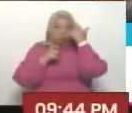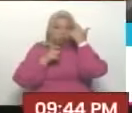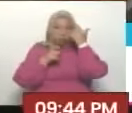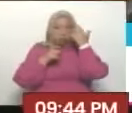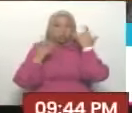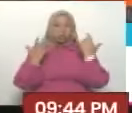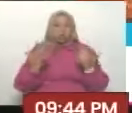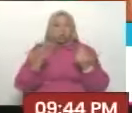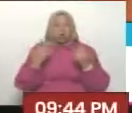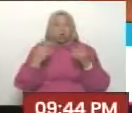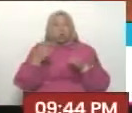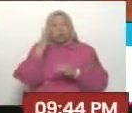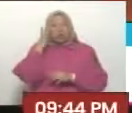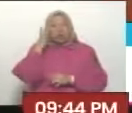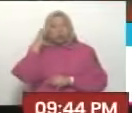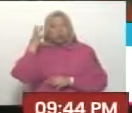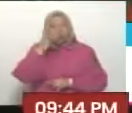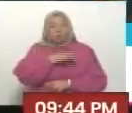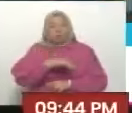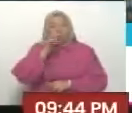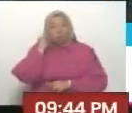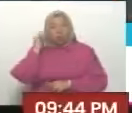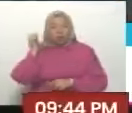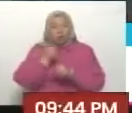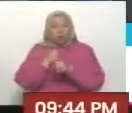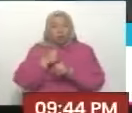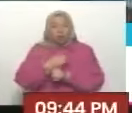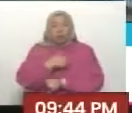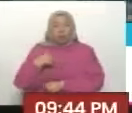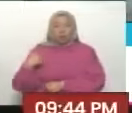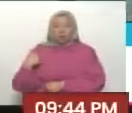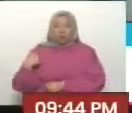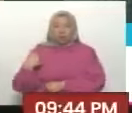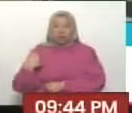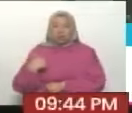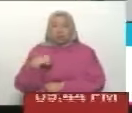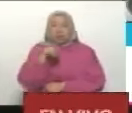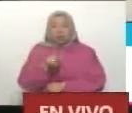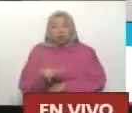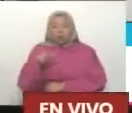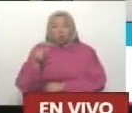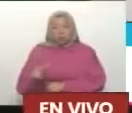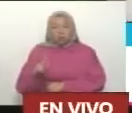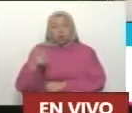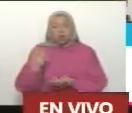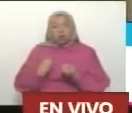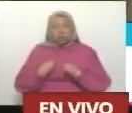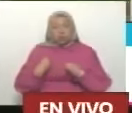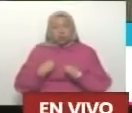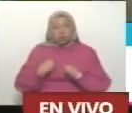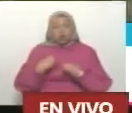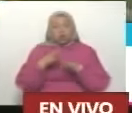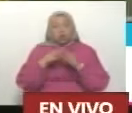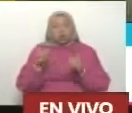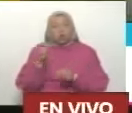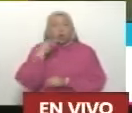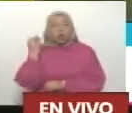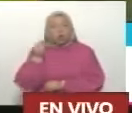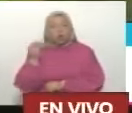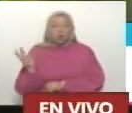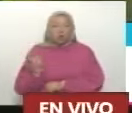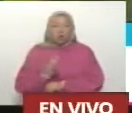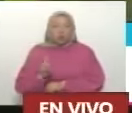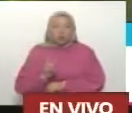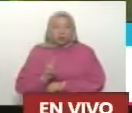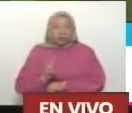creador de este sueño, al creador de esta idea. Quiero decirle a la gente afuera, en el extranjero, no toda la juventud se fue de Venezuela.